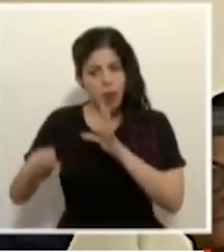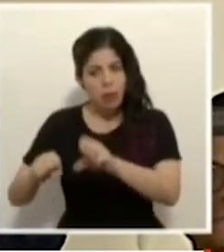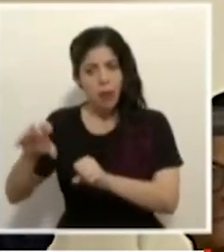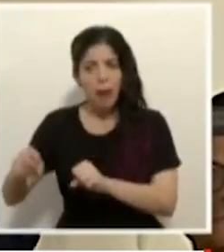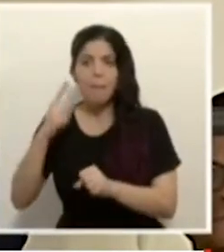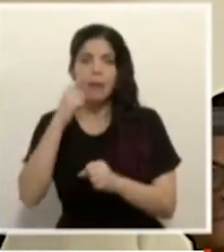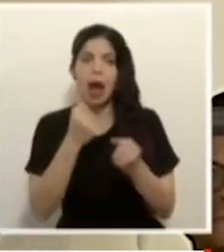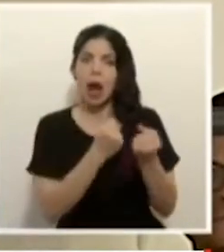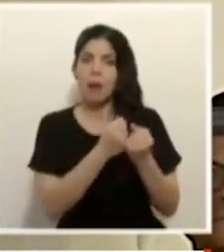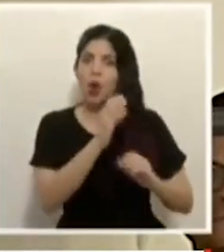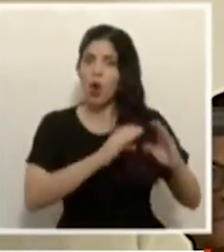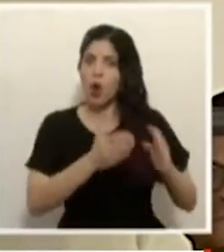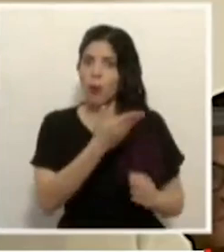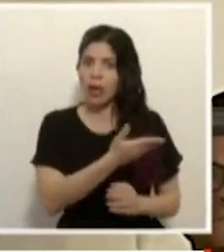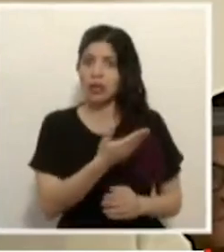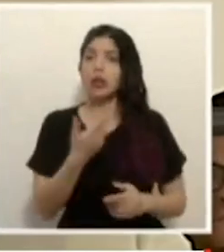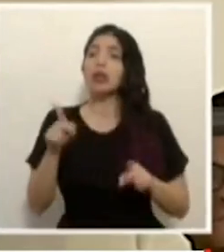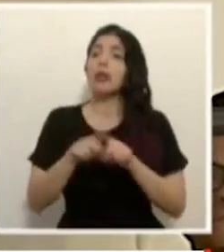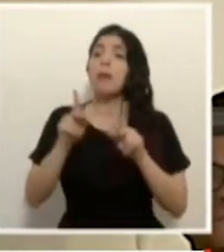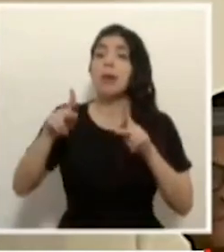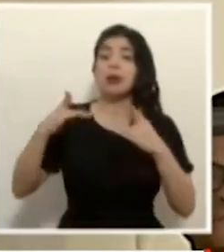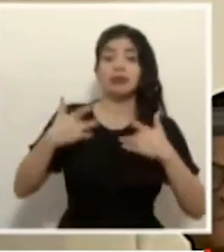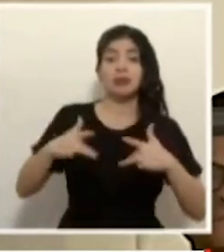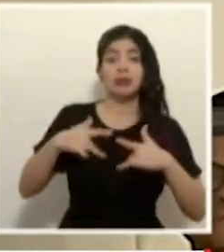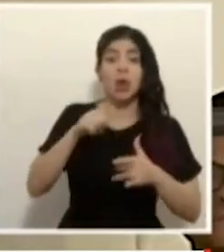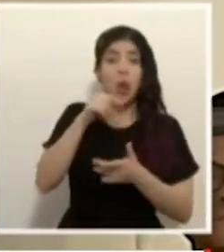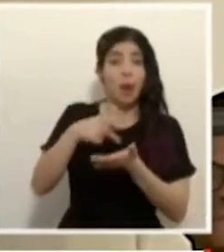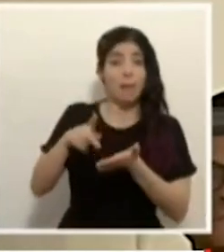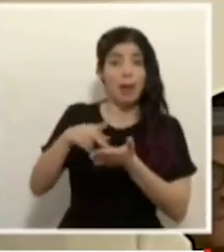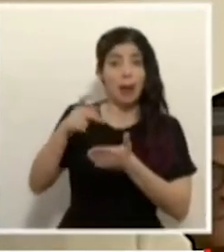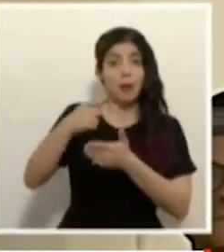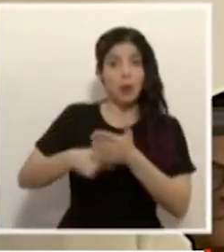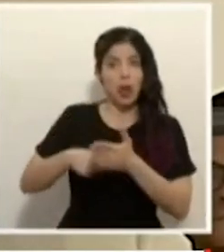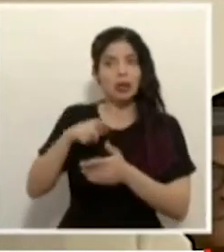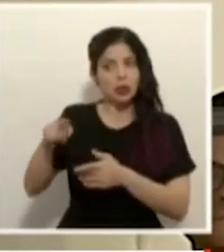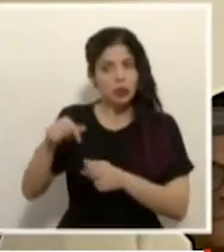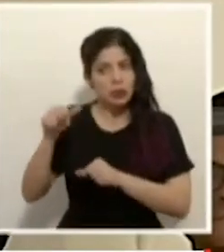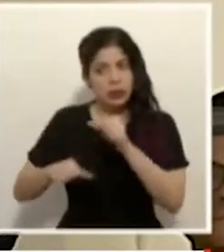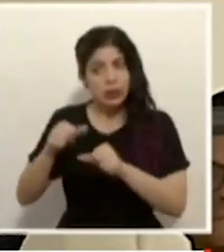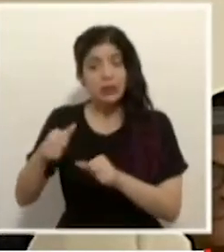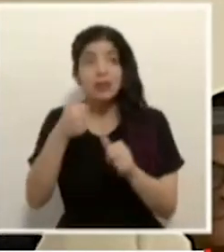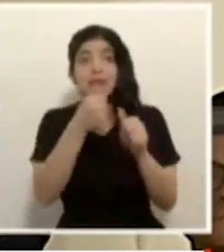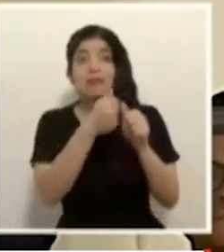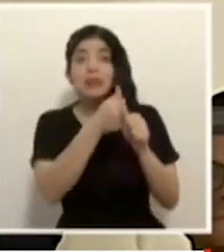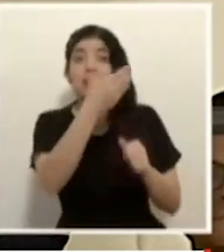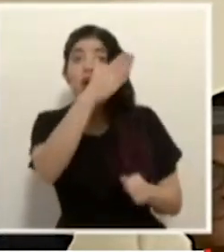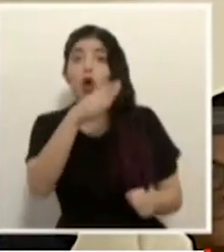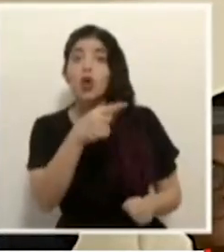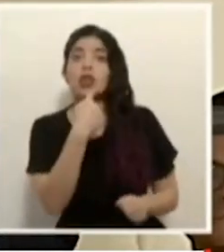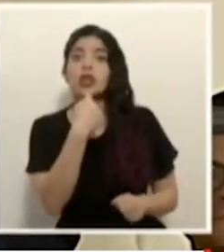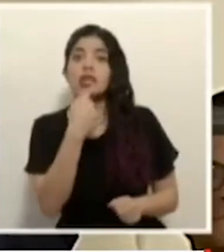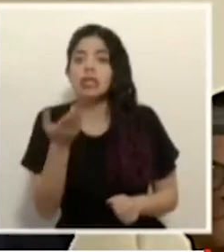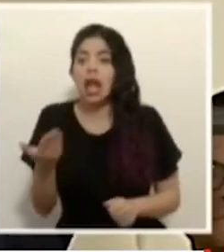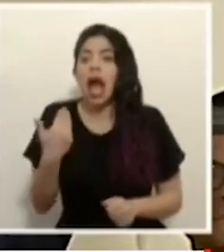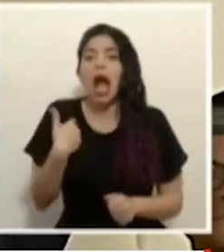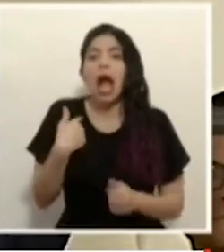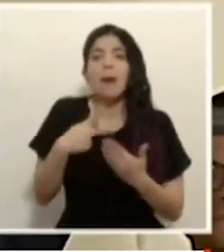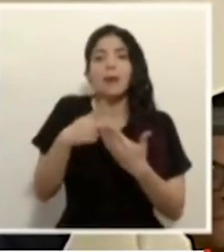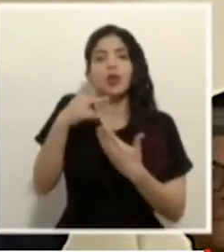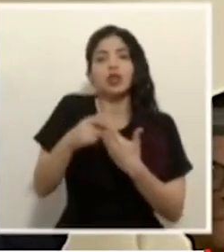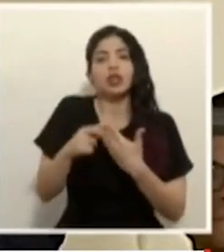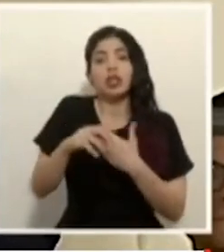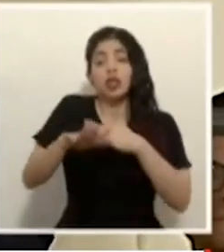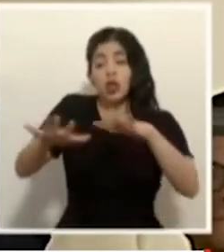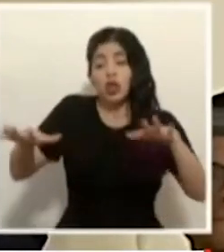se ha luchado contra la evasión pero siguiendo las propias recomendaciones de la Contraloría se tiene el proyecto de digitalización